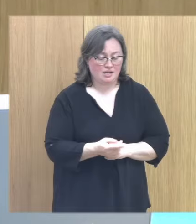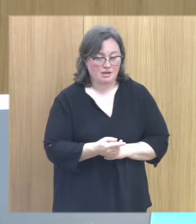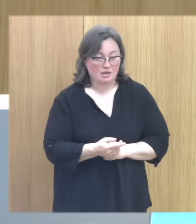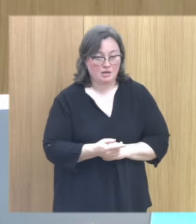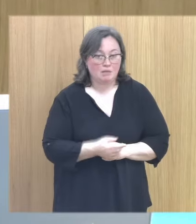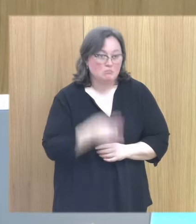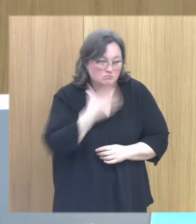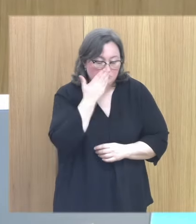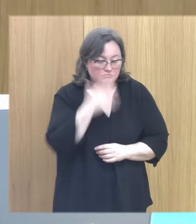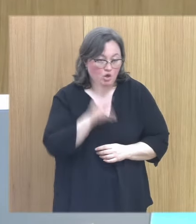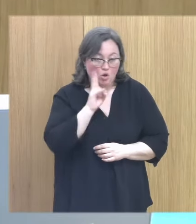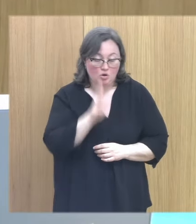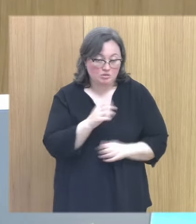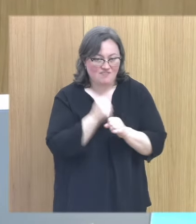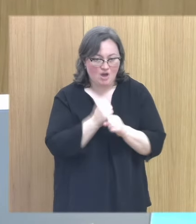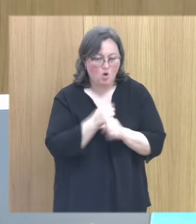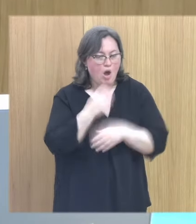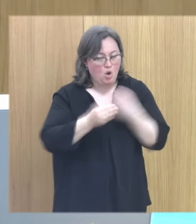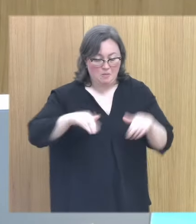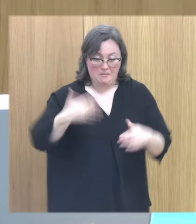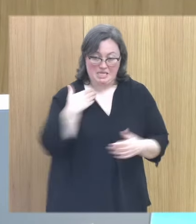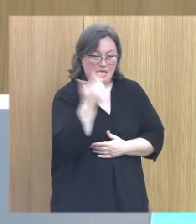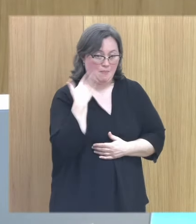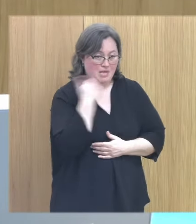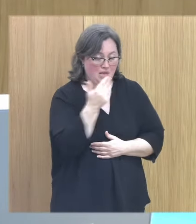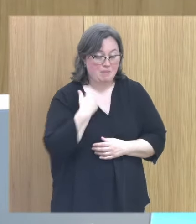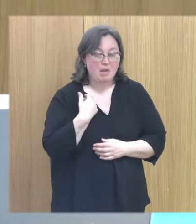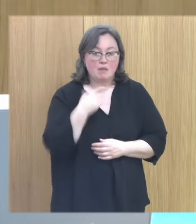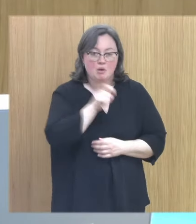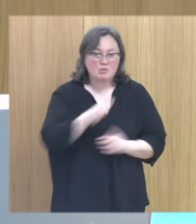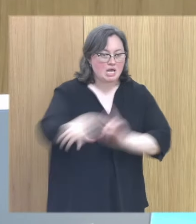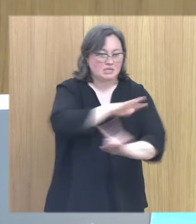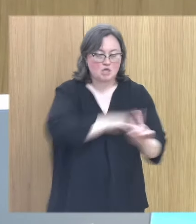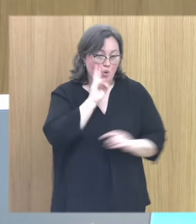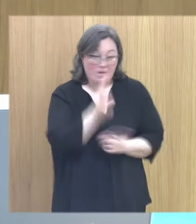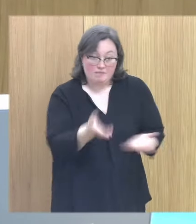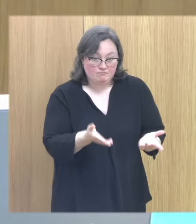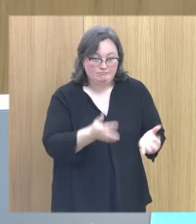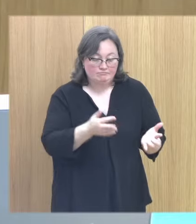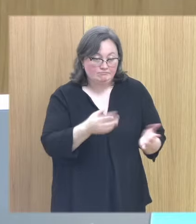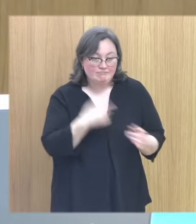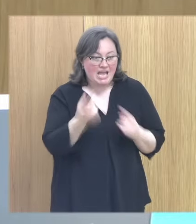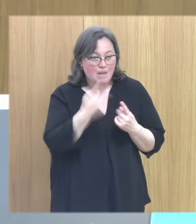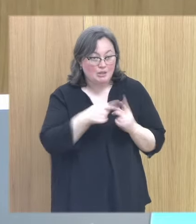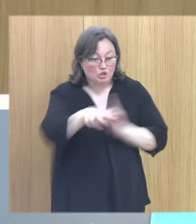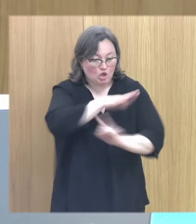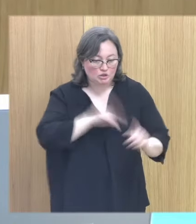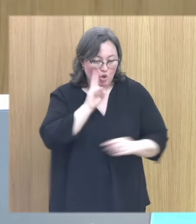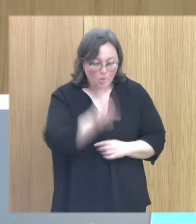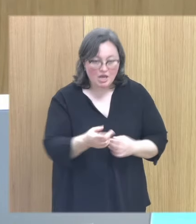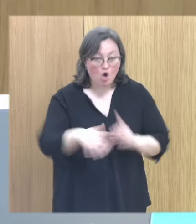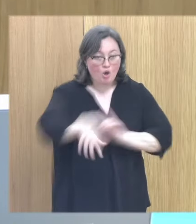porque yo es uno de los trabajos que más hago últimamente y de verdad que la gente no ve los elementos de contexto no ve los